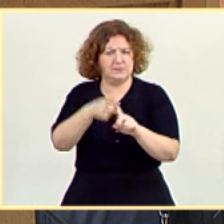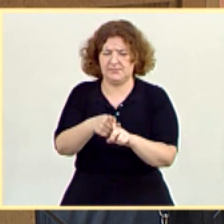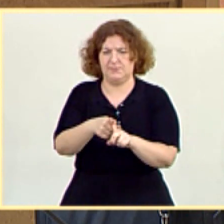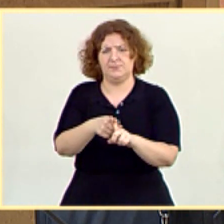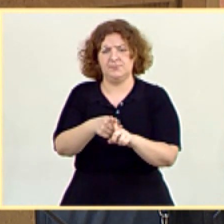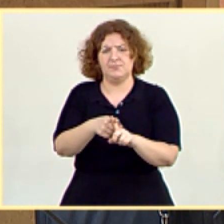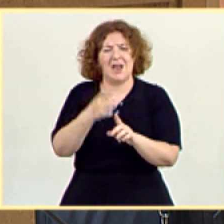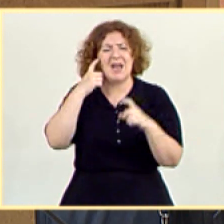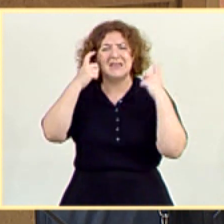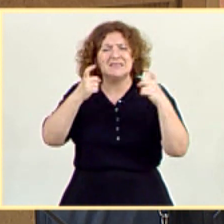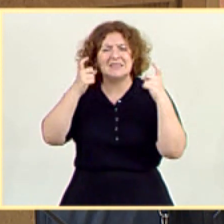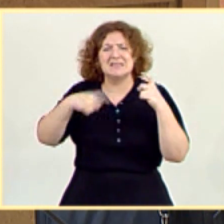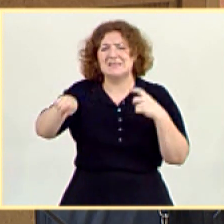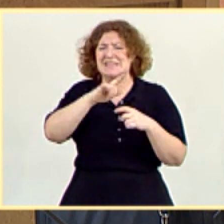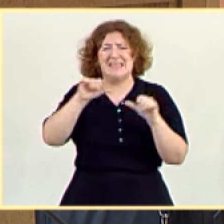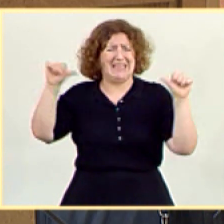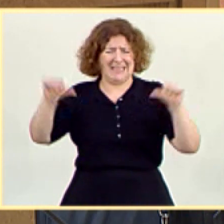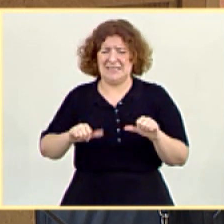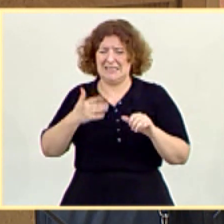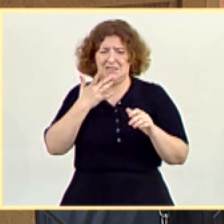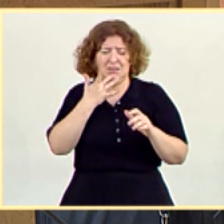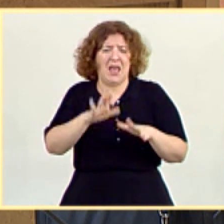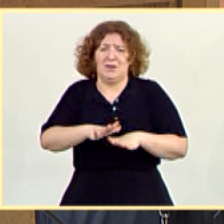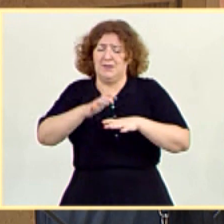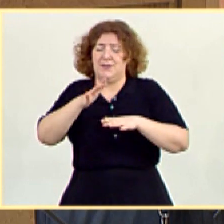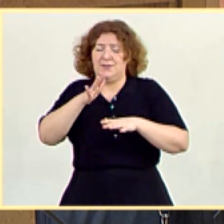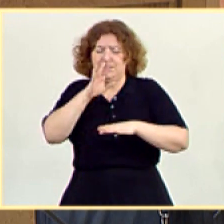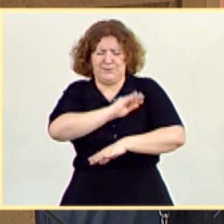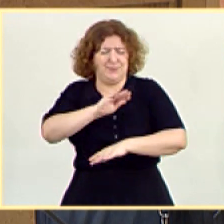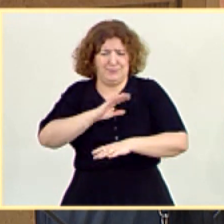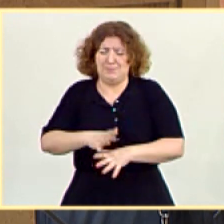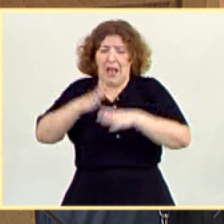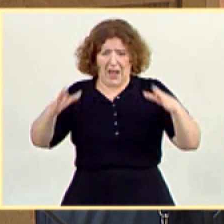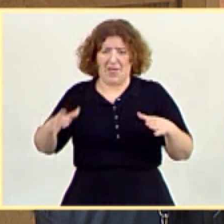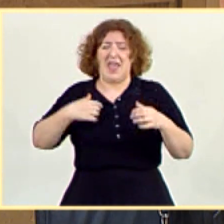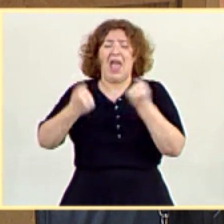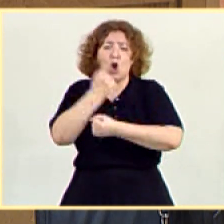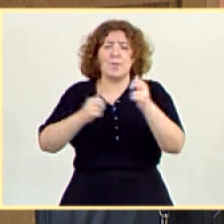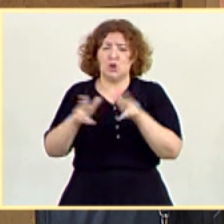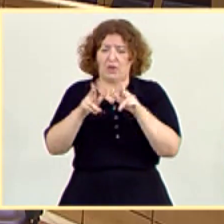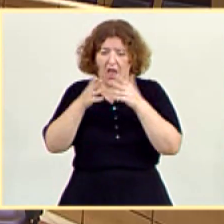amortiguar la enorme crisis que hoy ya es económica y social en nuestro país.